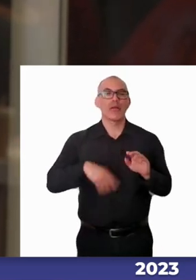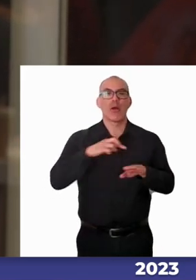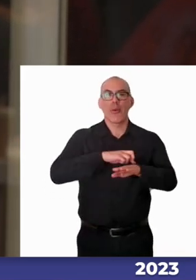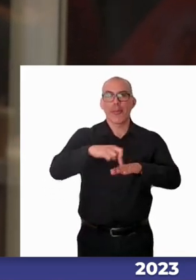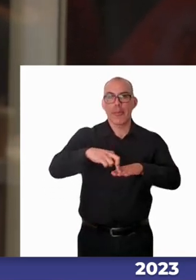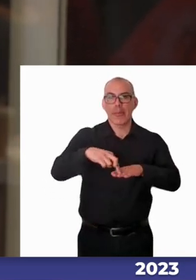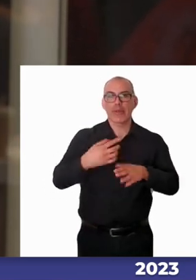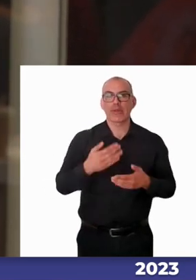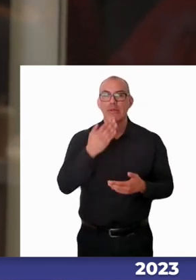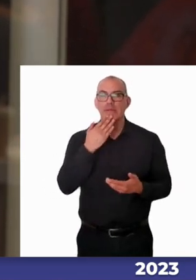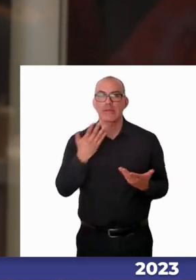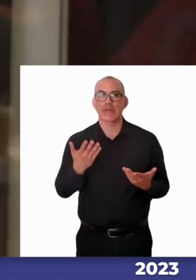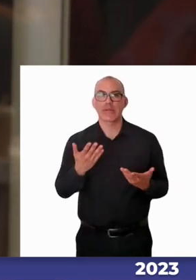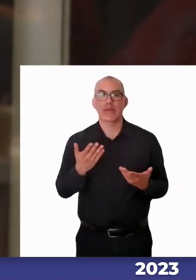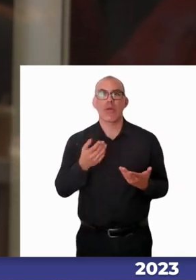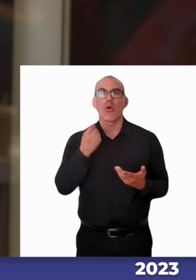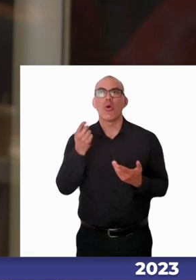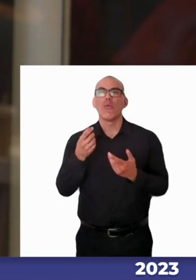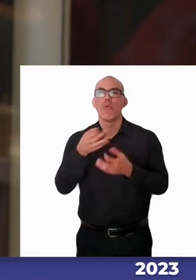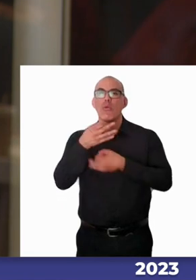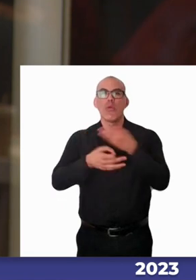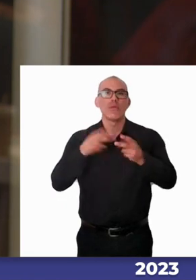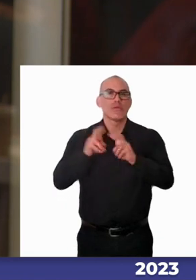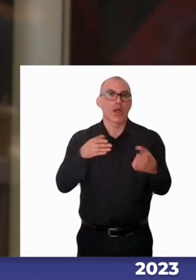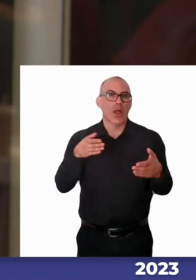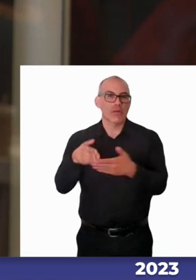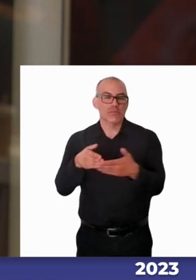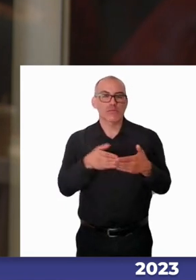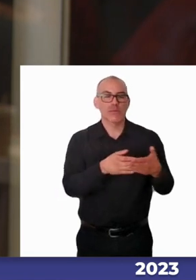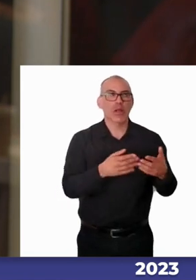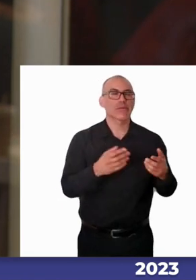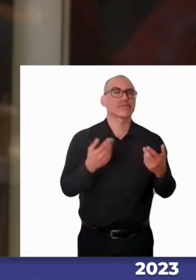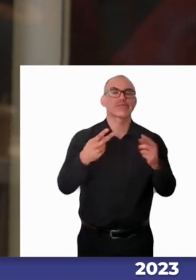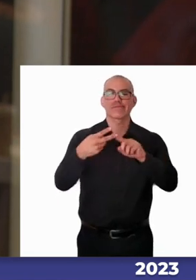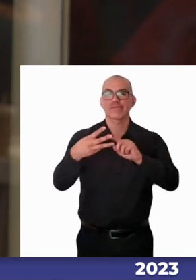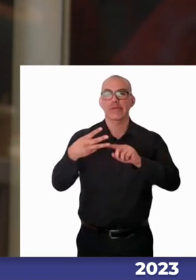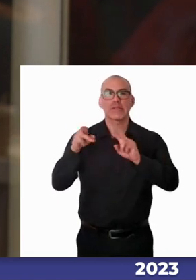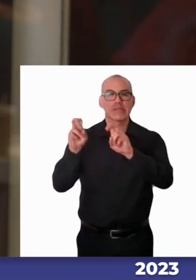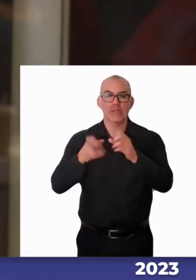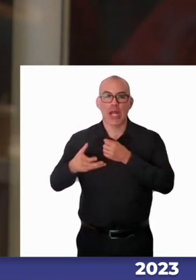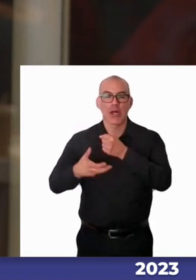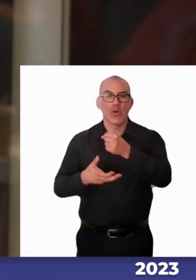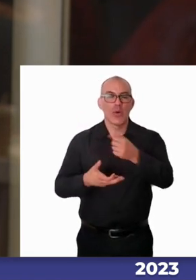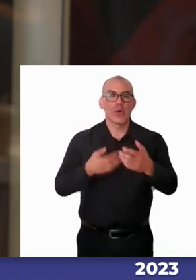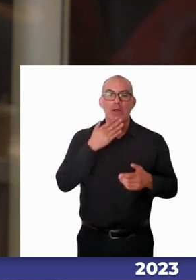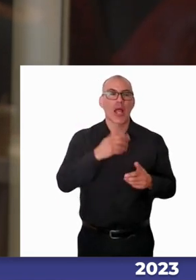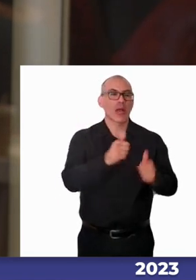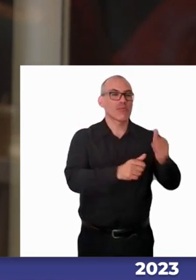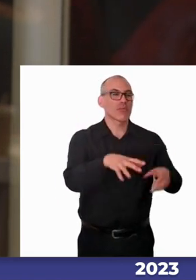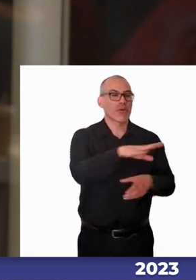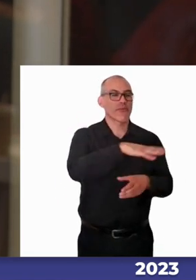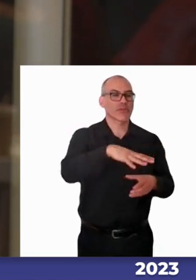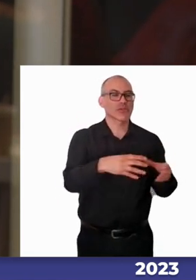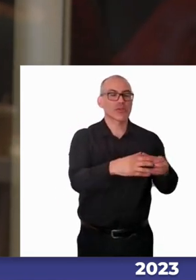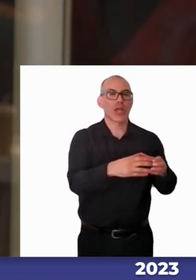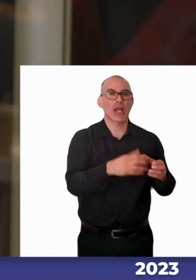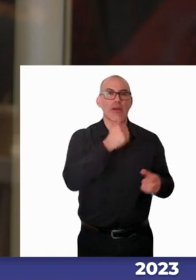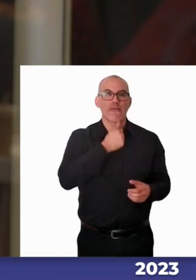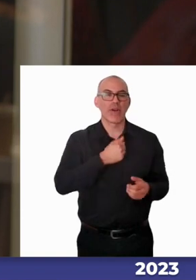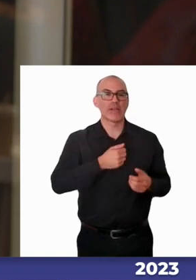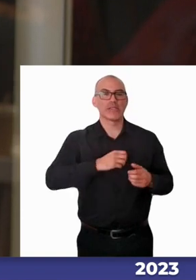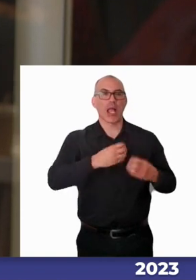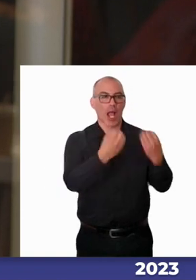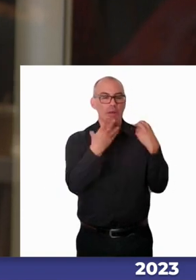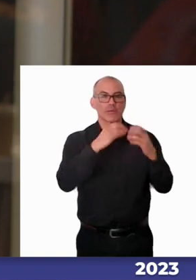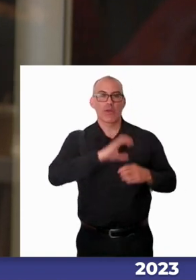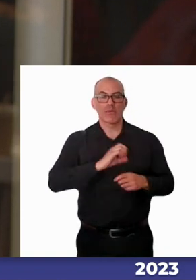sobre las barreras, ¿cierto? Tenemos temas de recursos, de capacitación de los profesionales de educación y una serie de aspectos a mejorar,